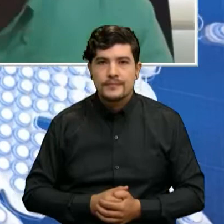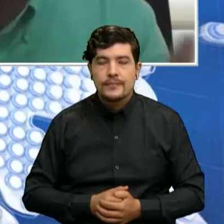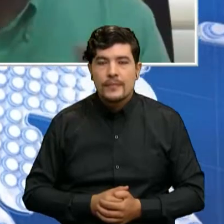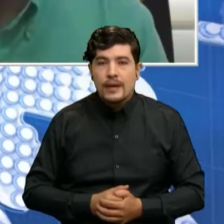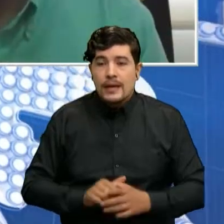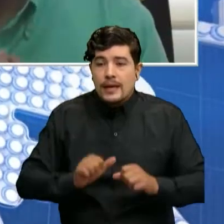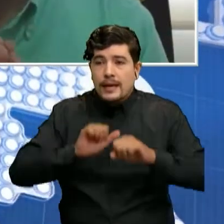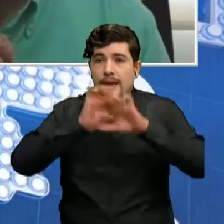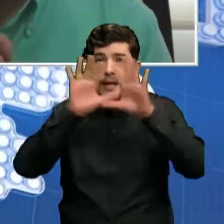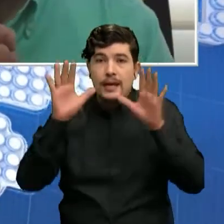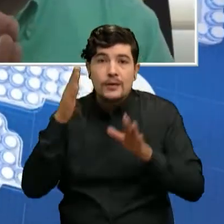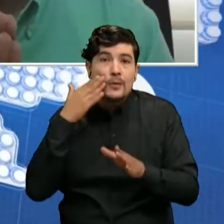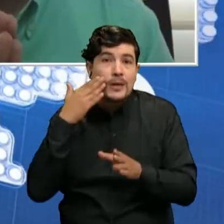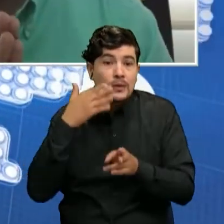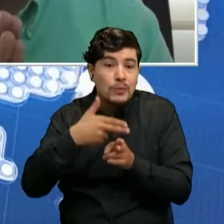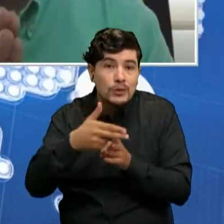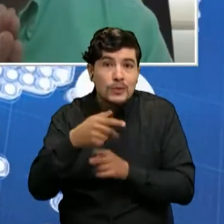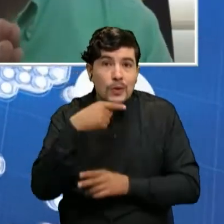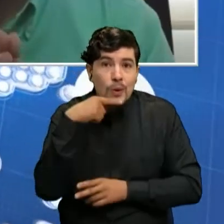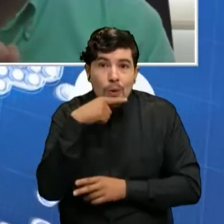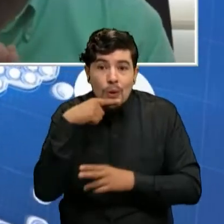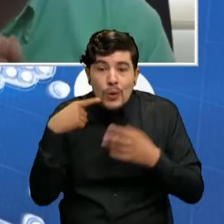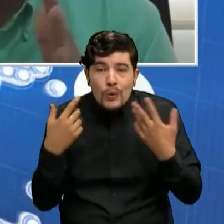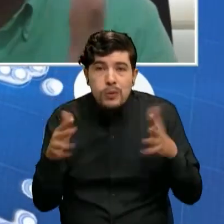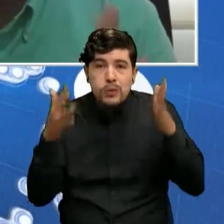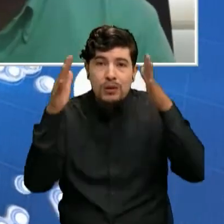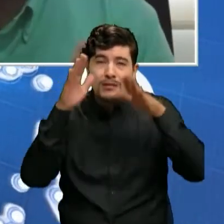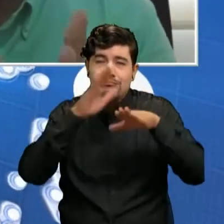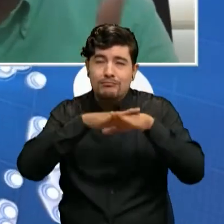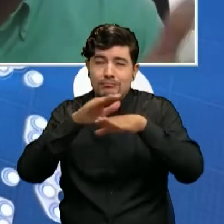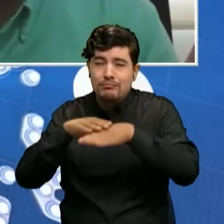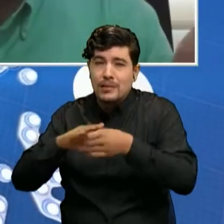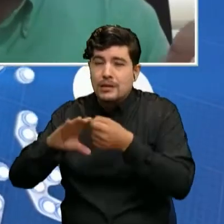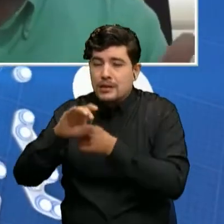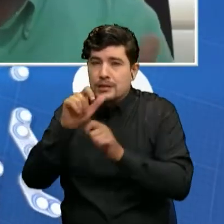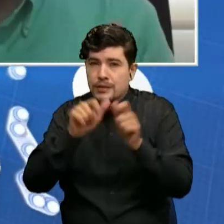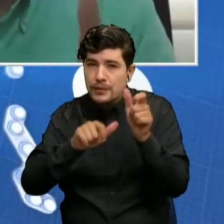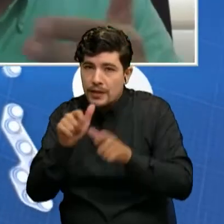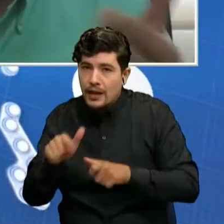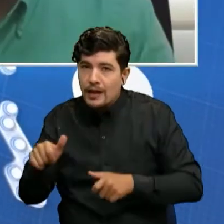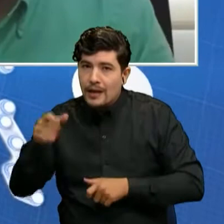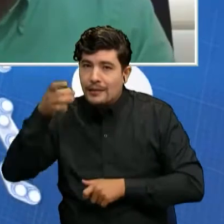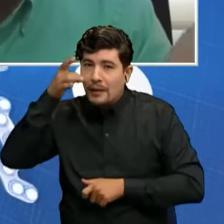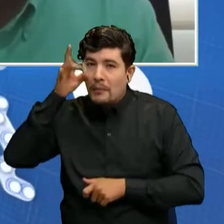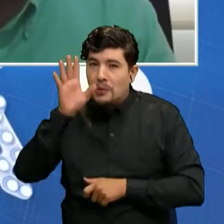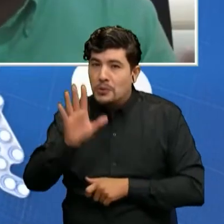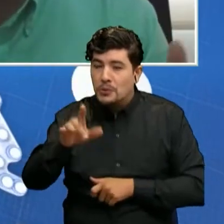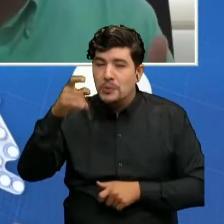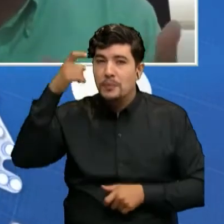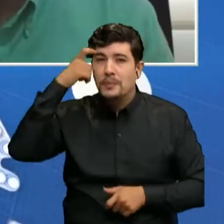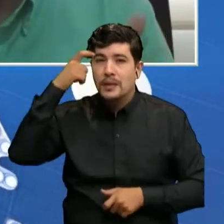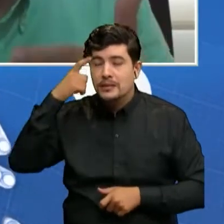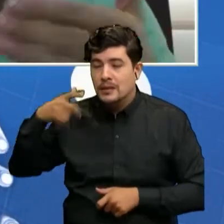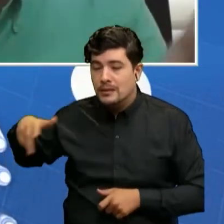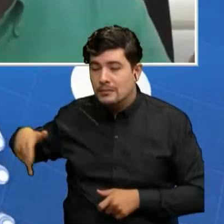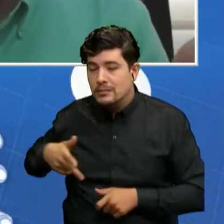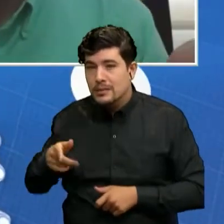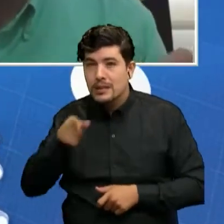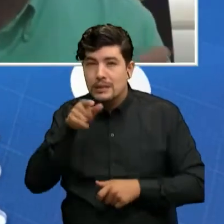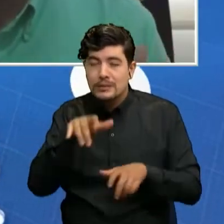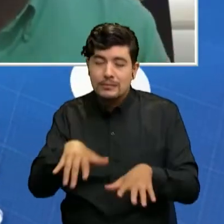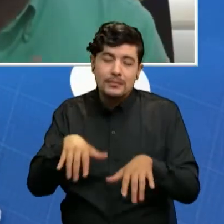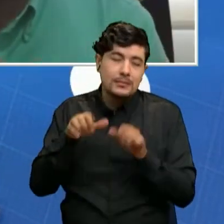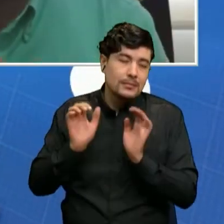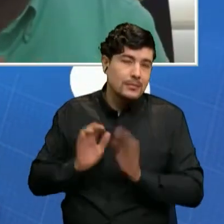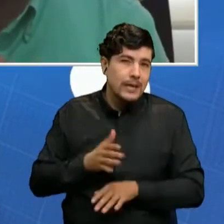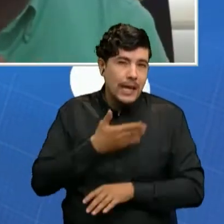es un puente efectivo, pues el llamado a los ciudadanos, quienes de pronto pensaban viajar, pues si se puede tener de viajar